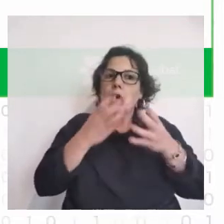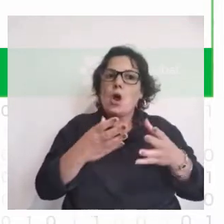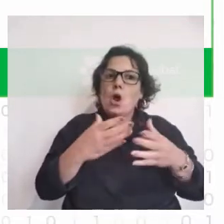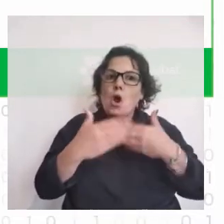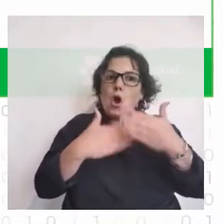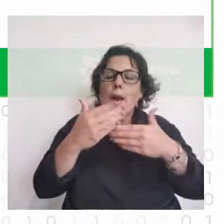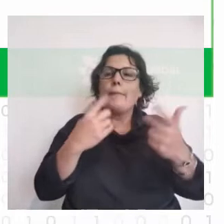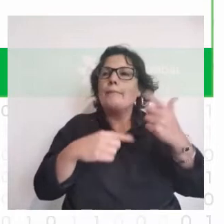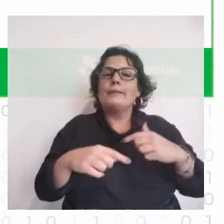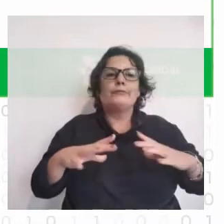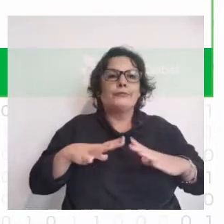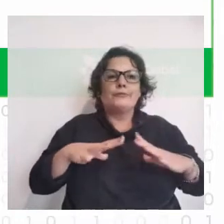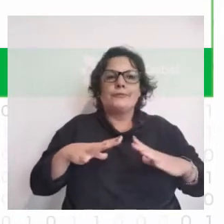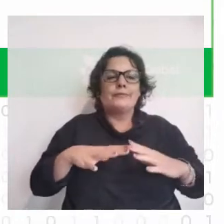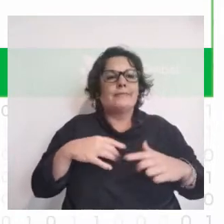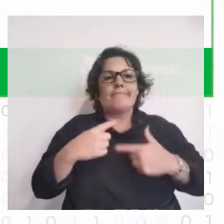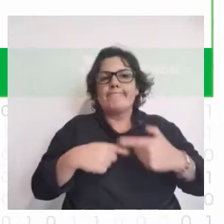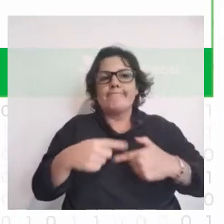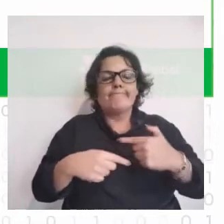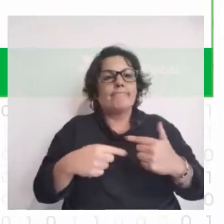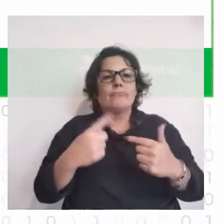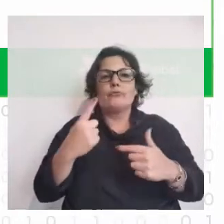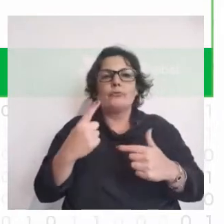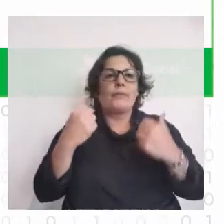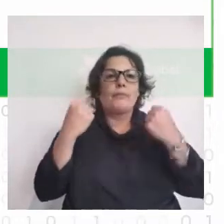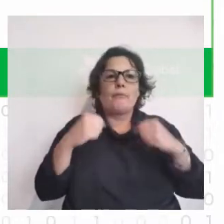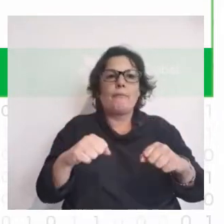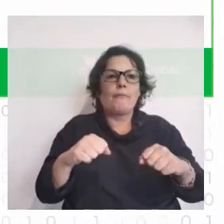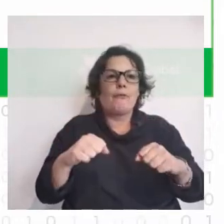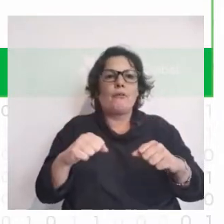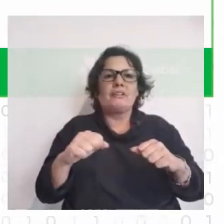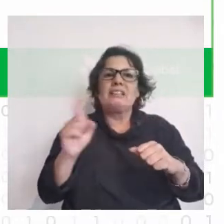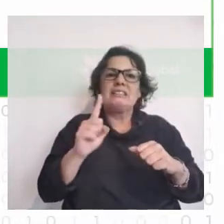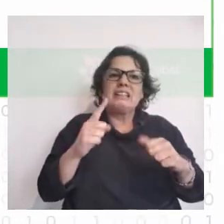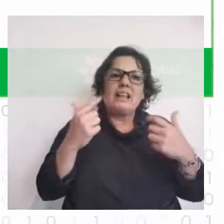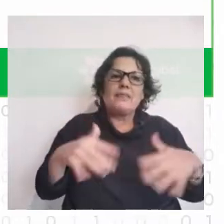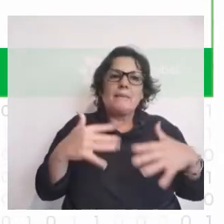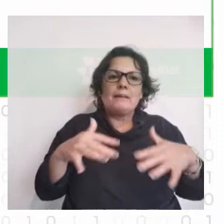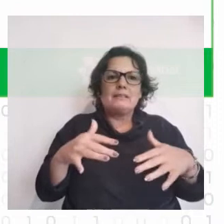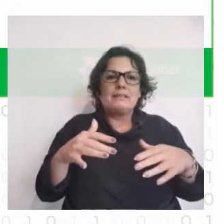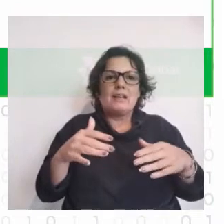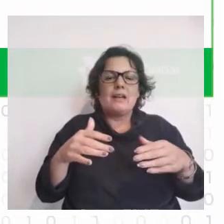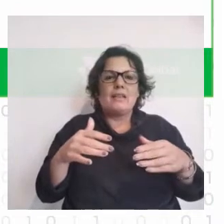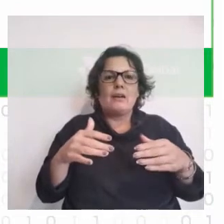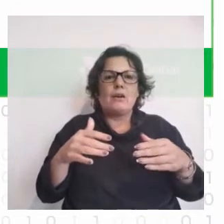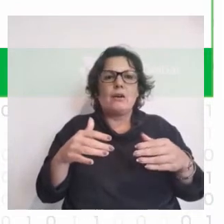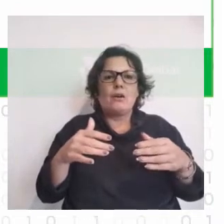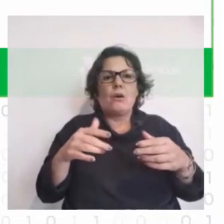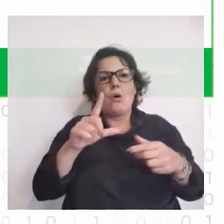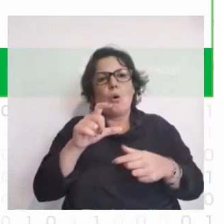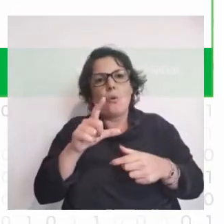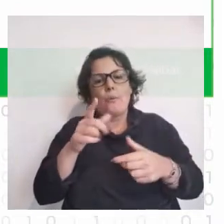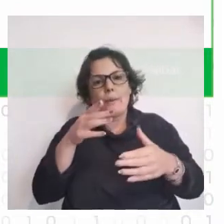siendo un deporte sin demasiada percepción acá. Obviamente que